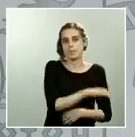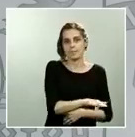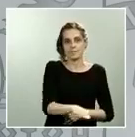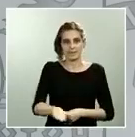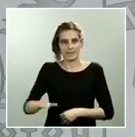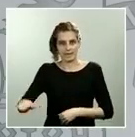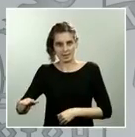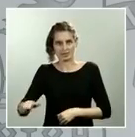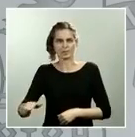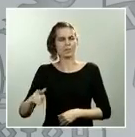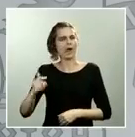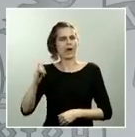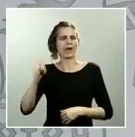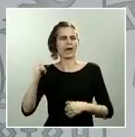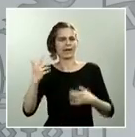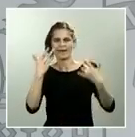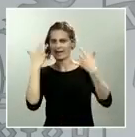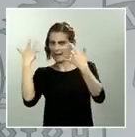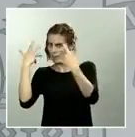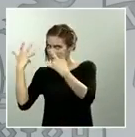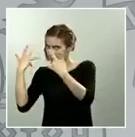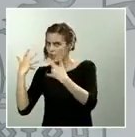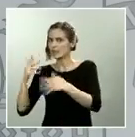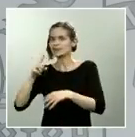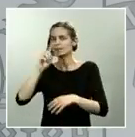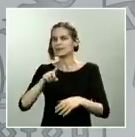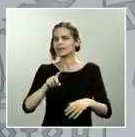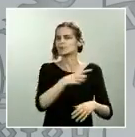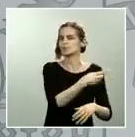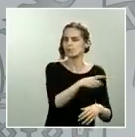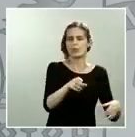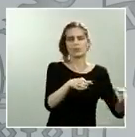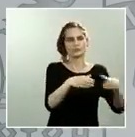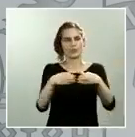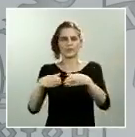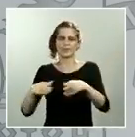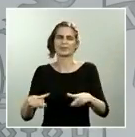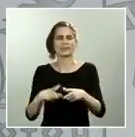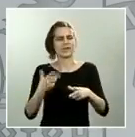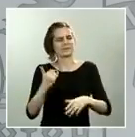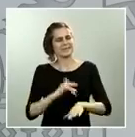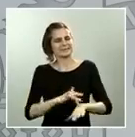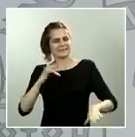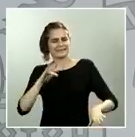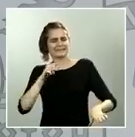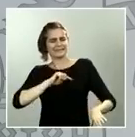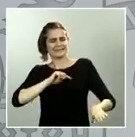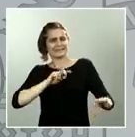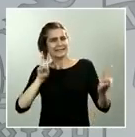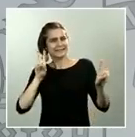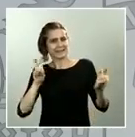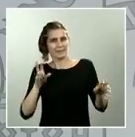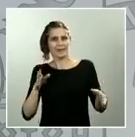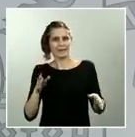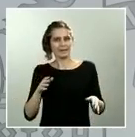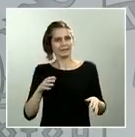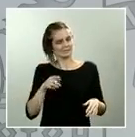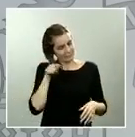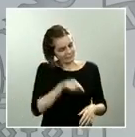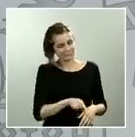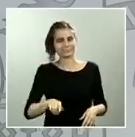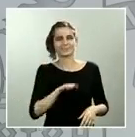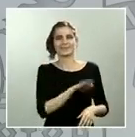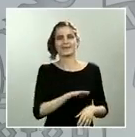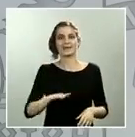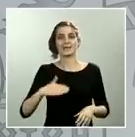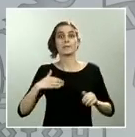por parte de todos los colectivos del conjunto de la sociedad que nuestros niños y niñas van a iniciar ya la quinta semana de